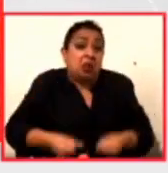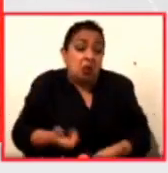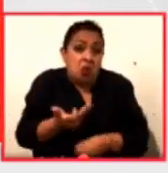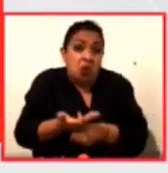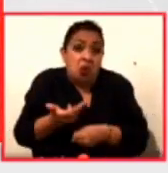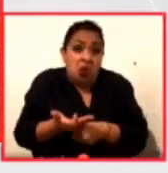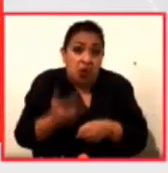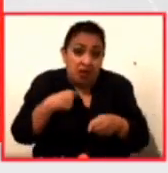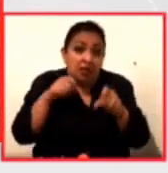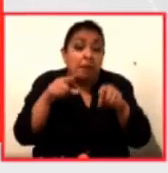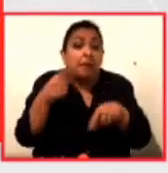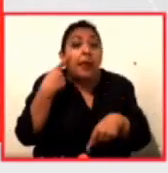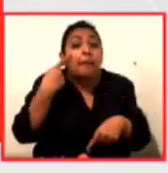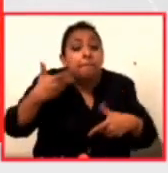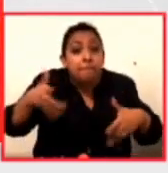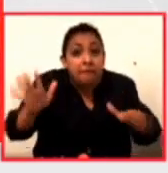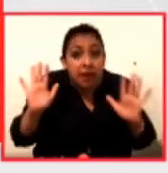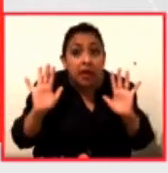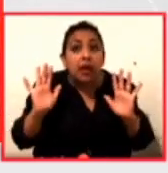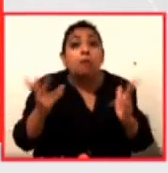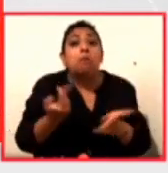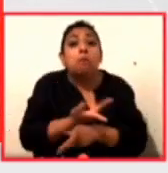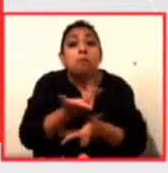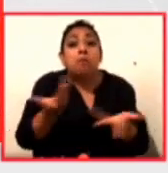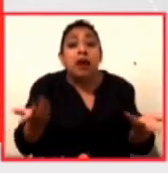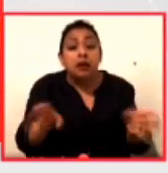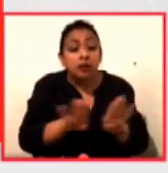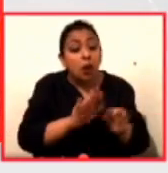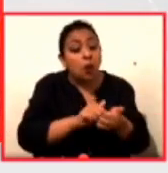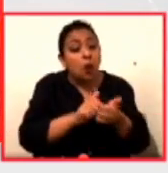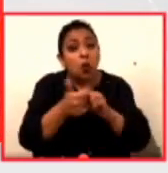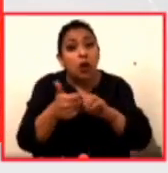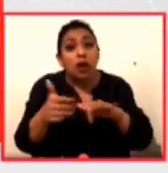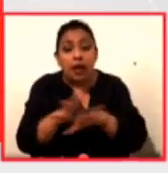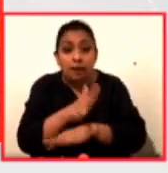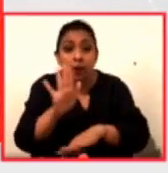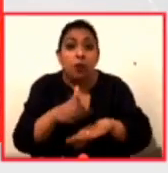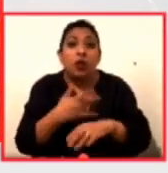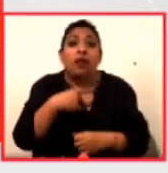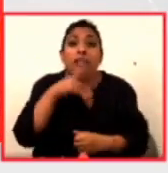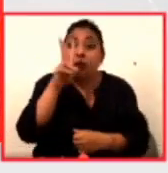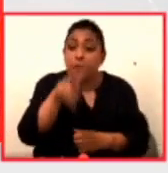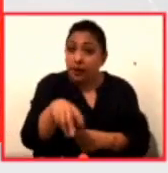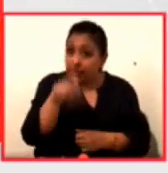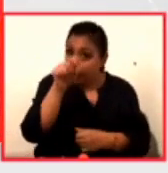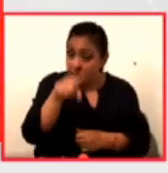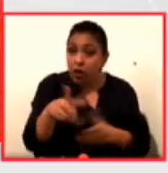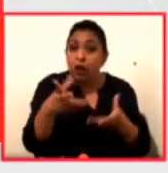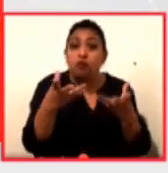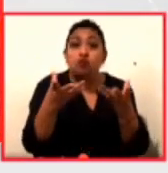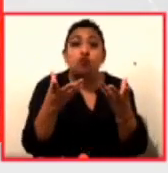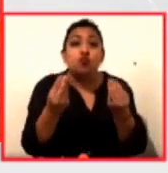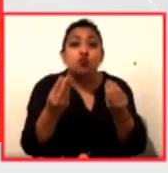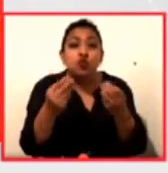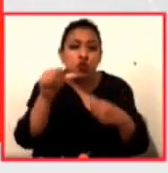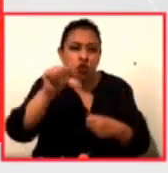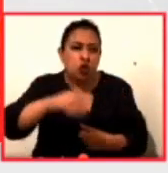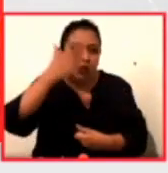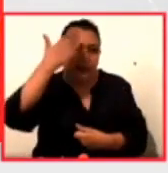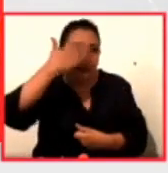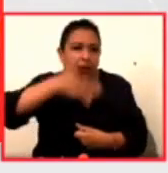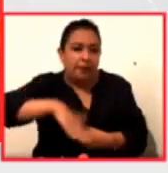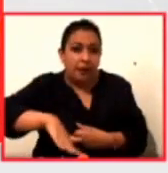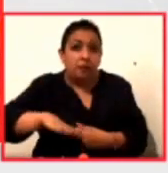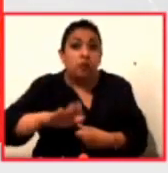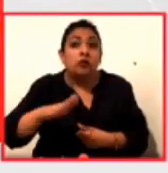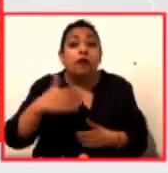y también habrá que ver qué es lo que ocurre y cómo va evolucionando todo, porque también es cierto que mucho de lo que hoy sabemos está por